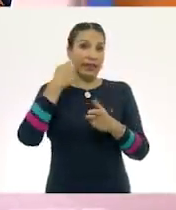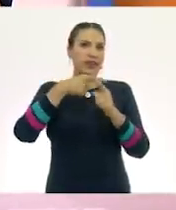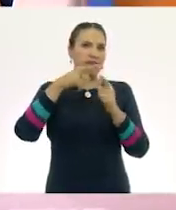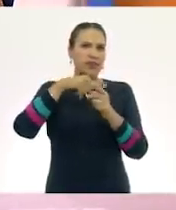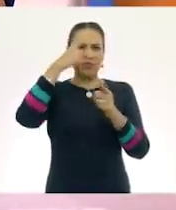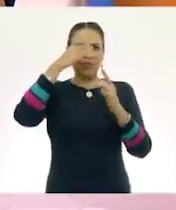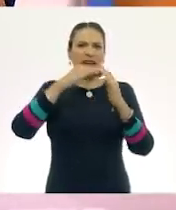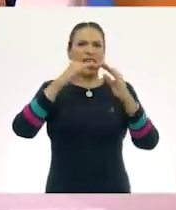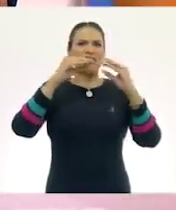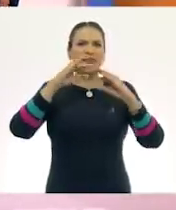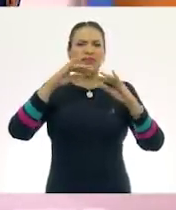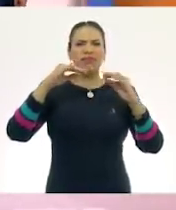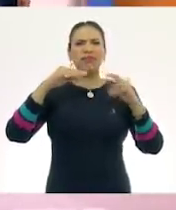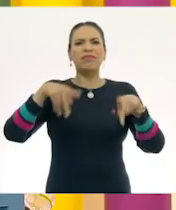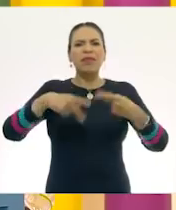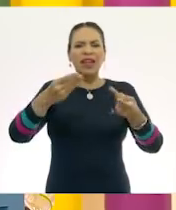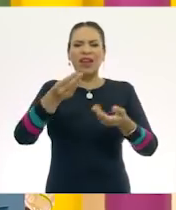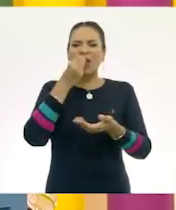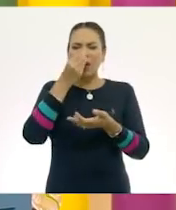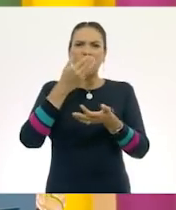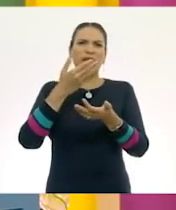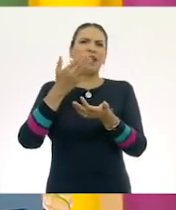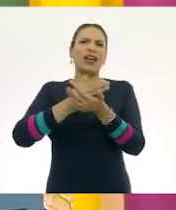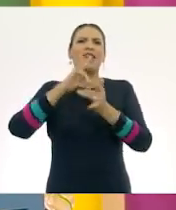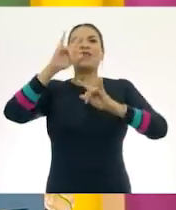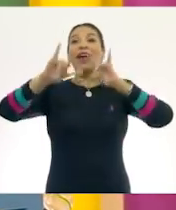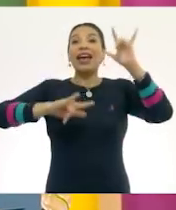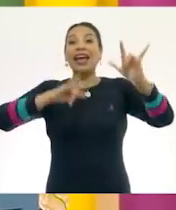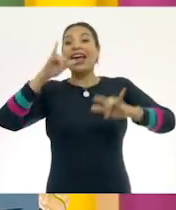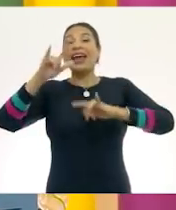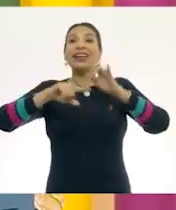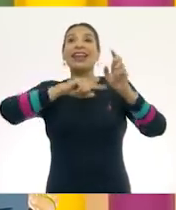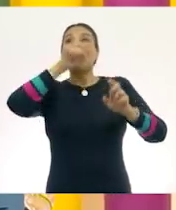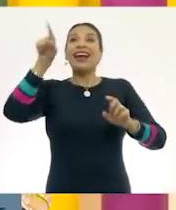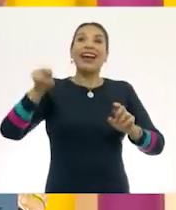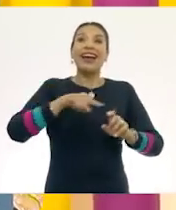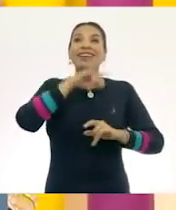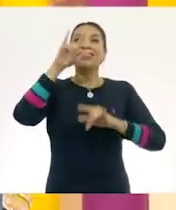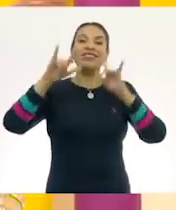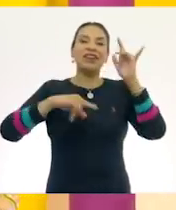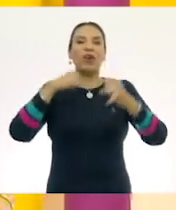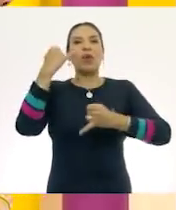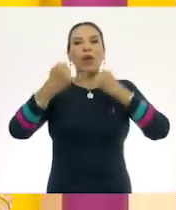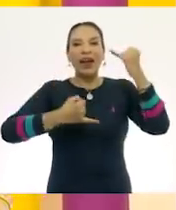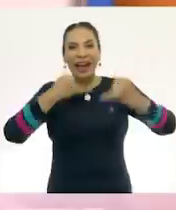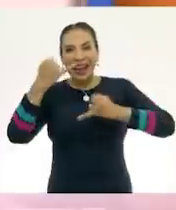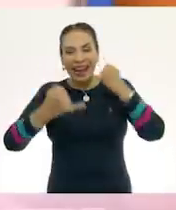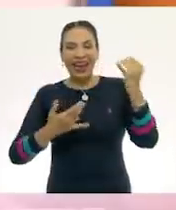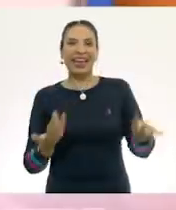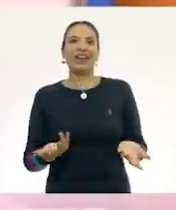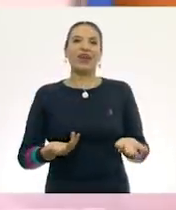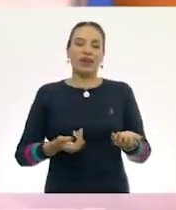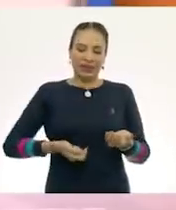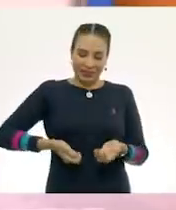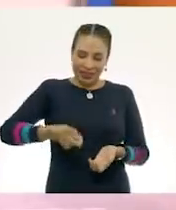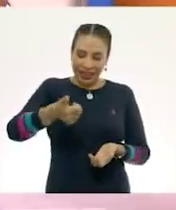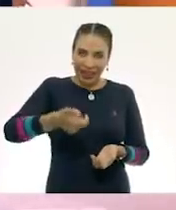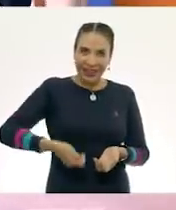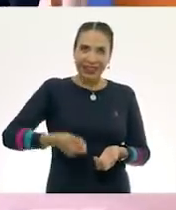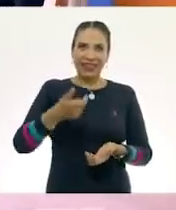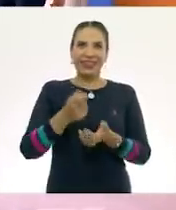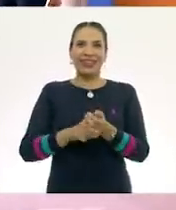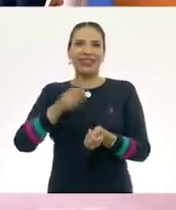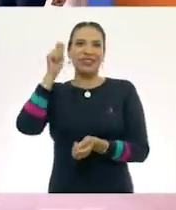puestecitos parecidos? Sí, incluso se pone una feria. Una feria con juegos de esos como canicas y